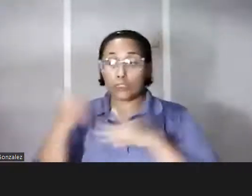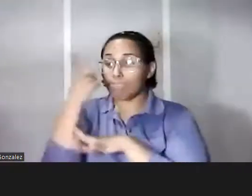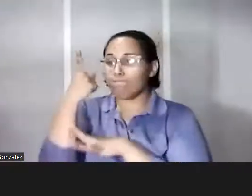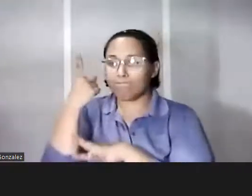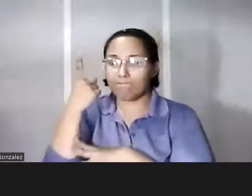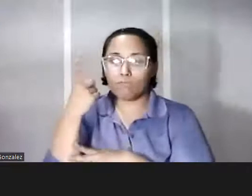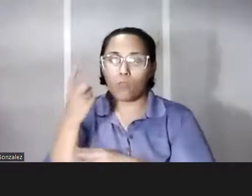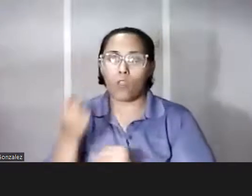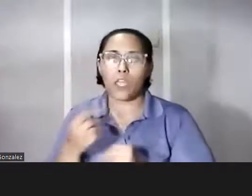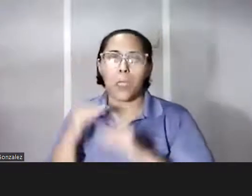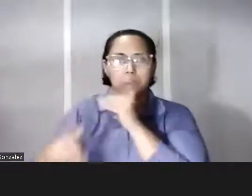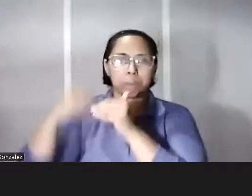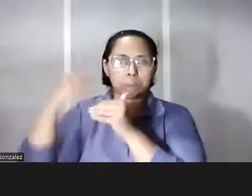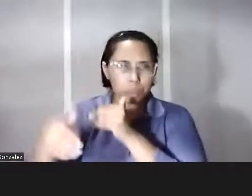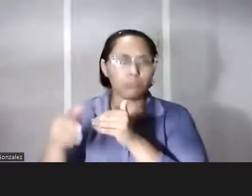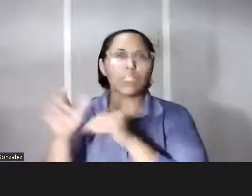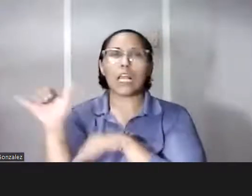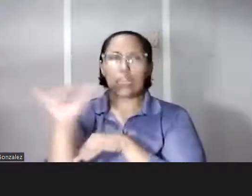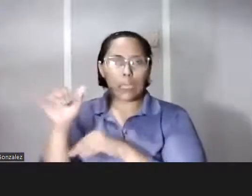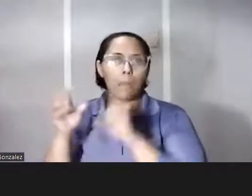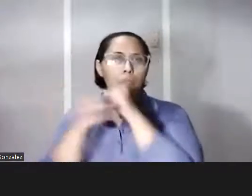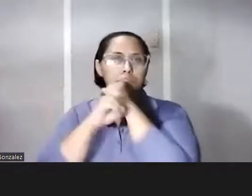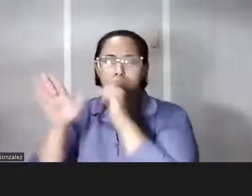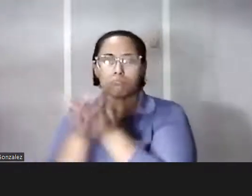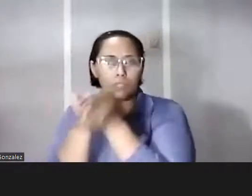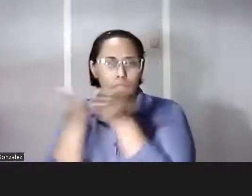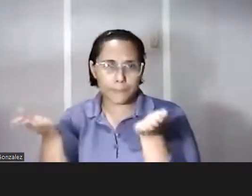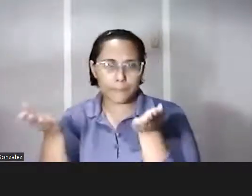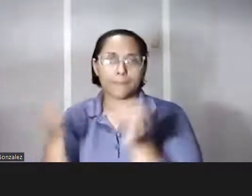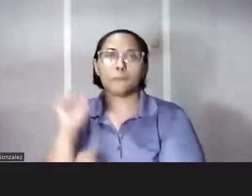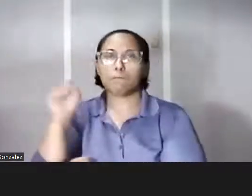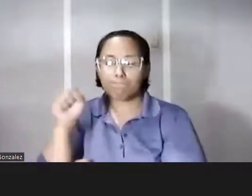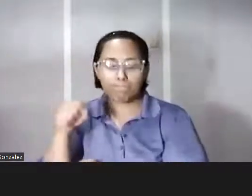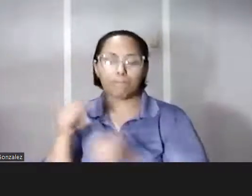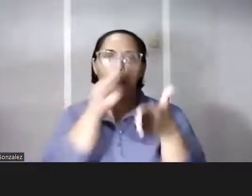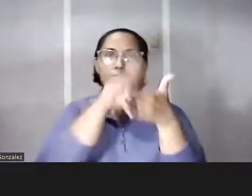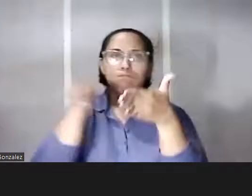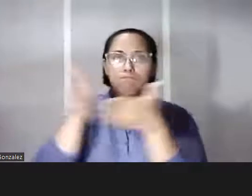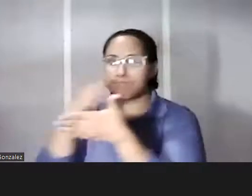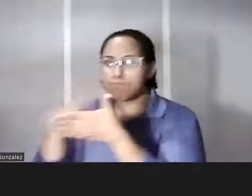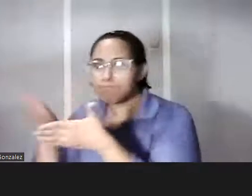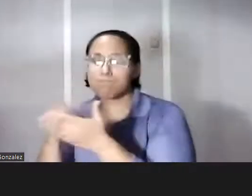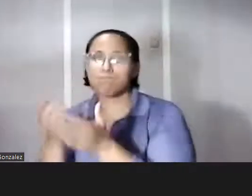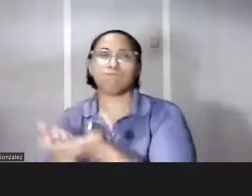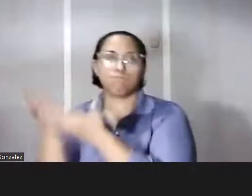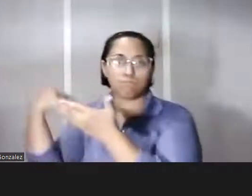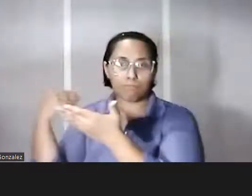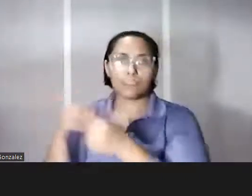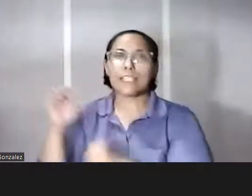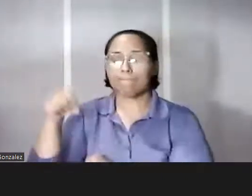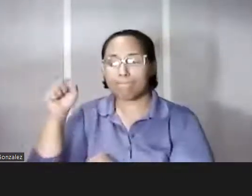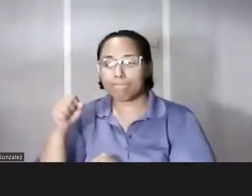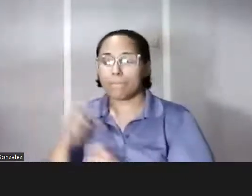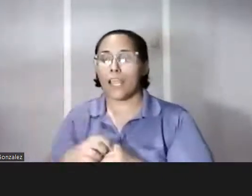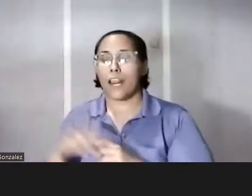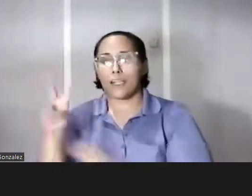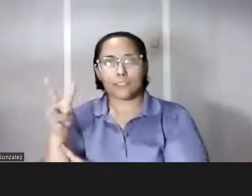a sacar próximamente un libro sobre el asunto. Pero efectivamente, esa censura previa se dio en el marco de la Segunda